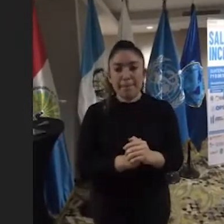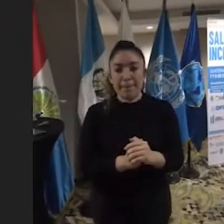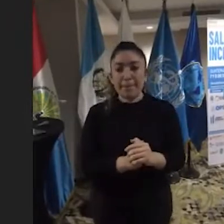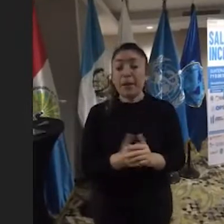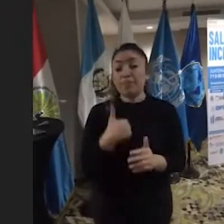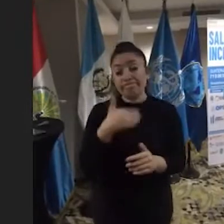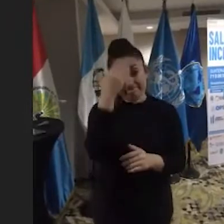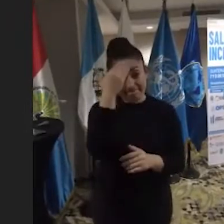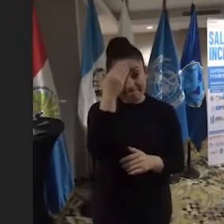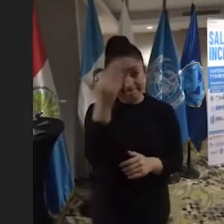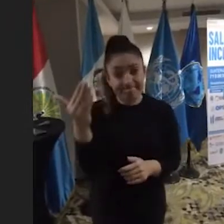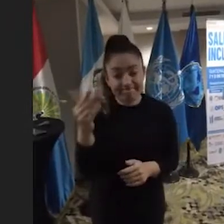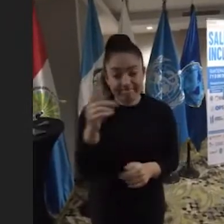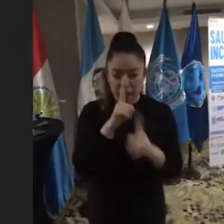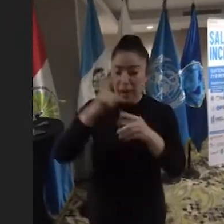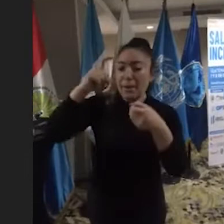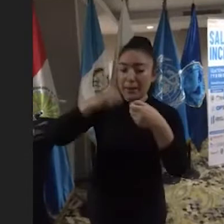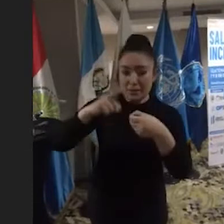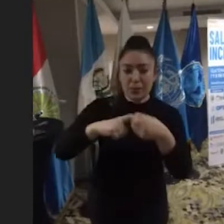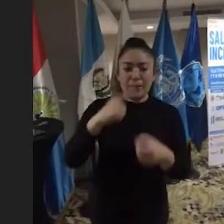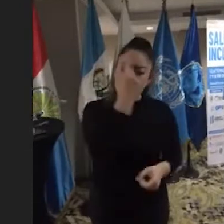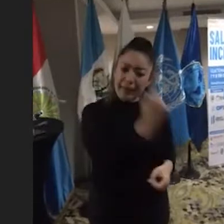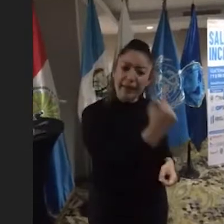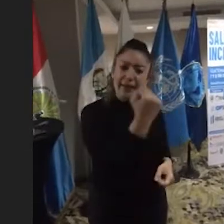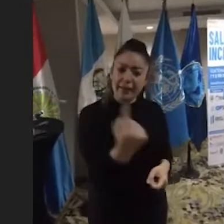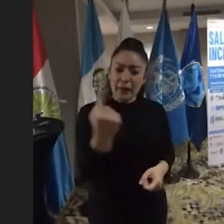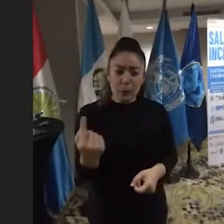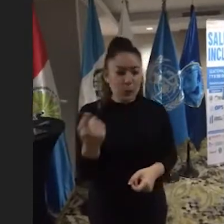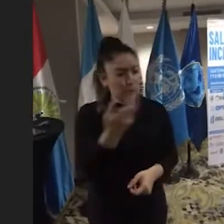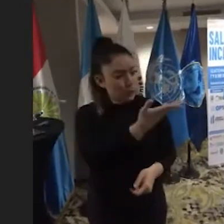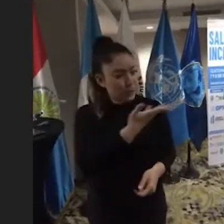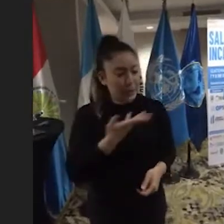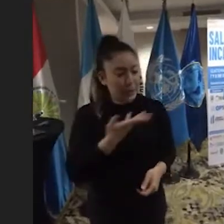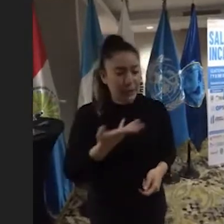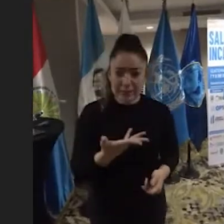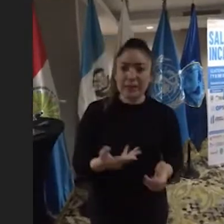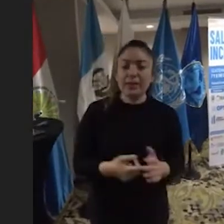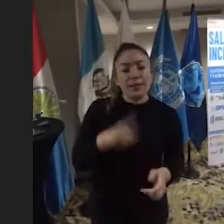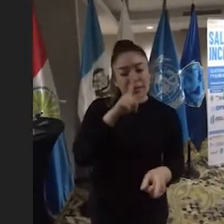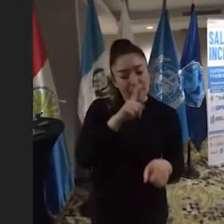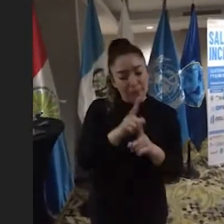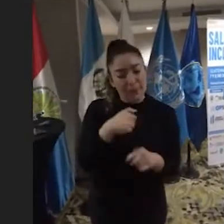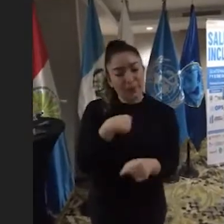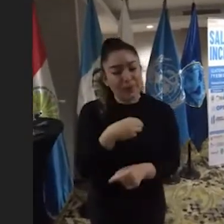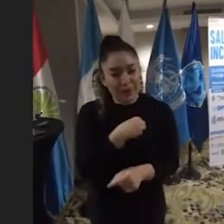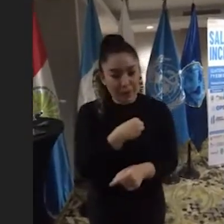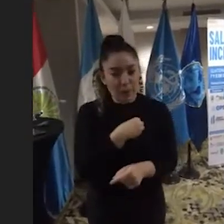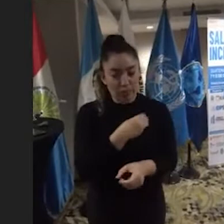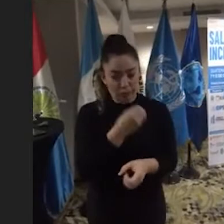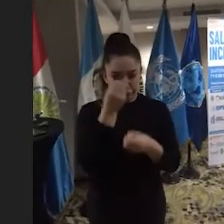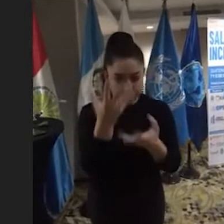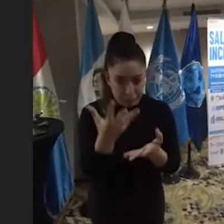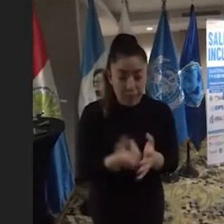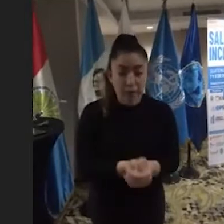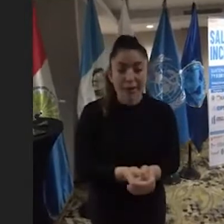Agradecemos la participación de cada uno de ustedes. Quiero indicar